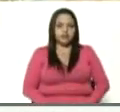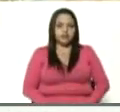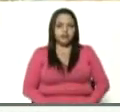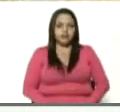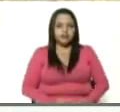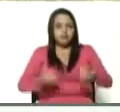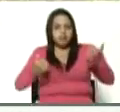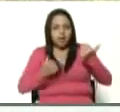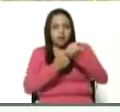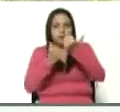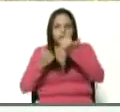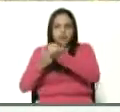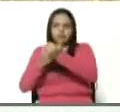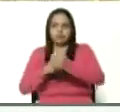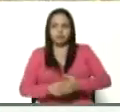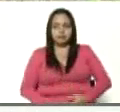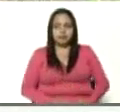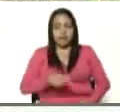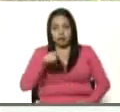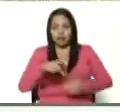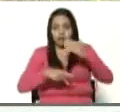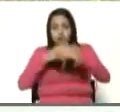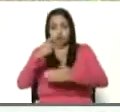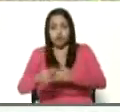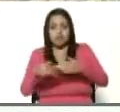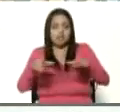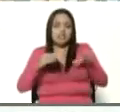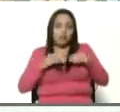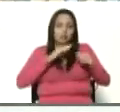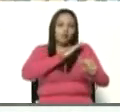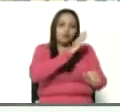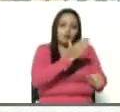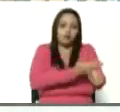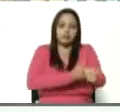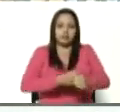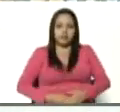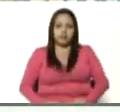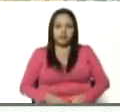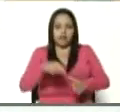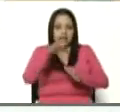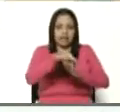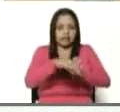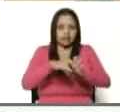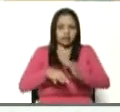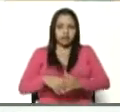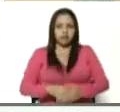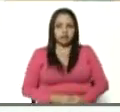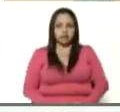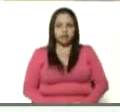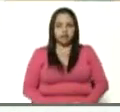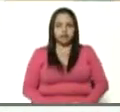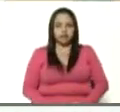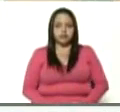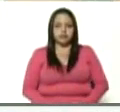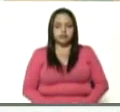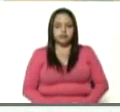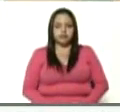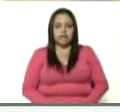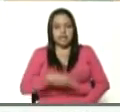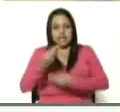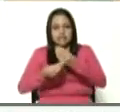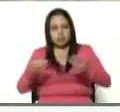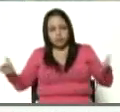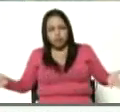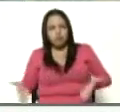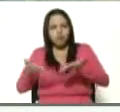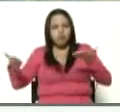apoyándola. Es un proyecto que asumimos con mucha fuerza, la agricultura urbana. Hicimos un reimpulso con la